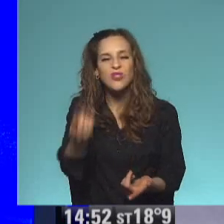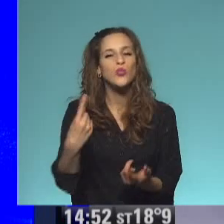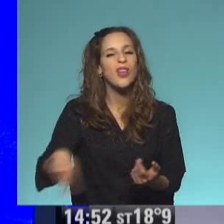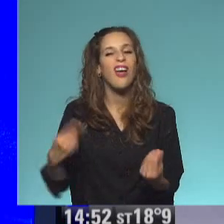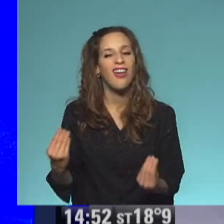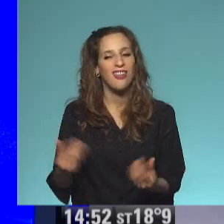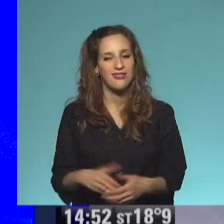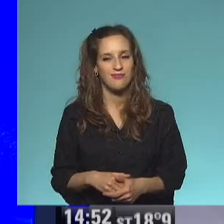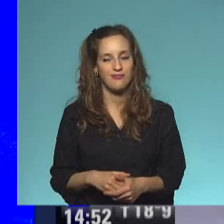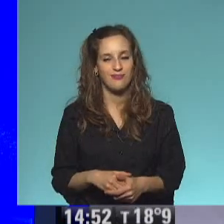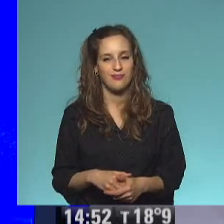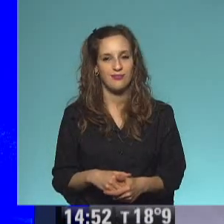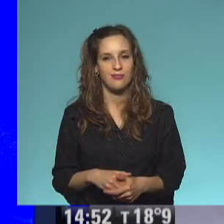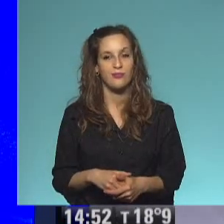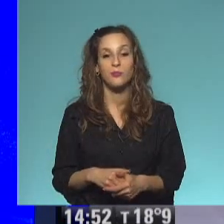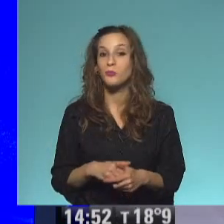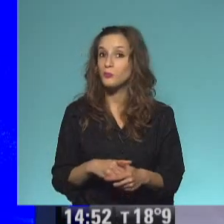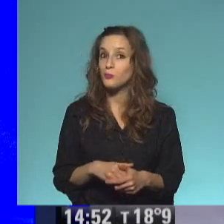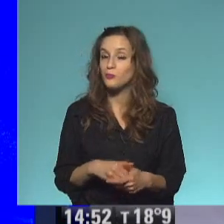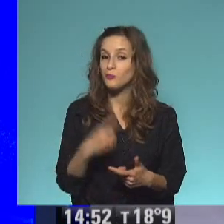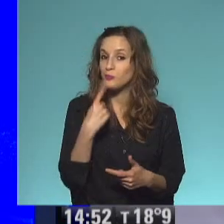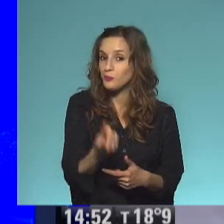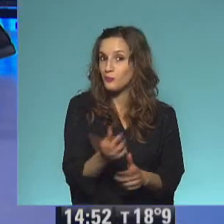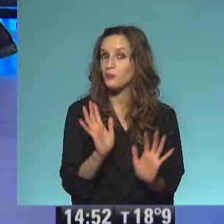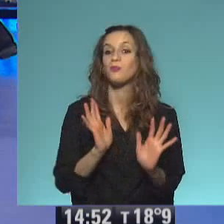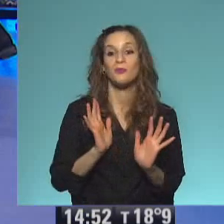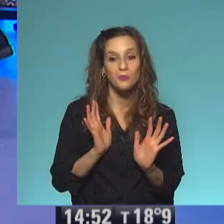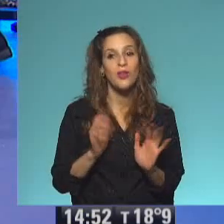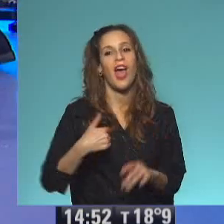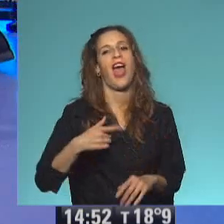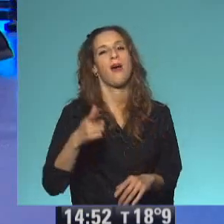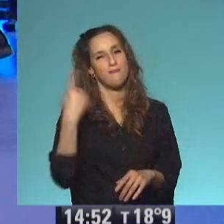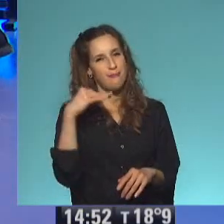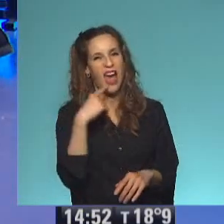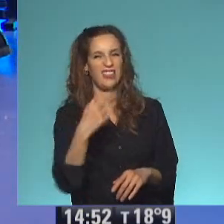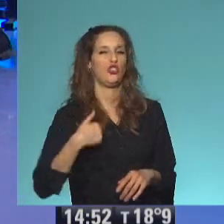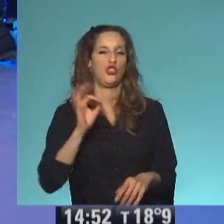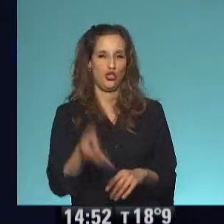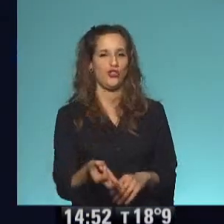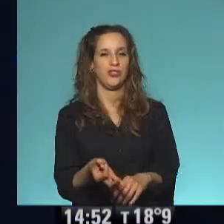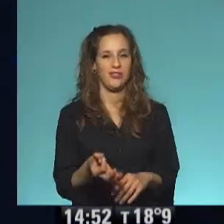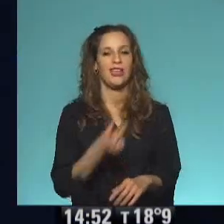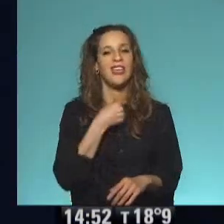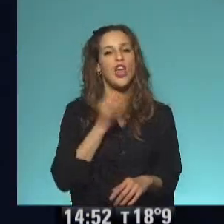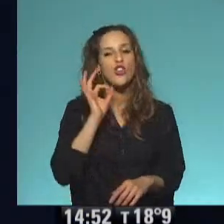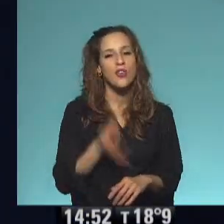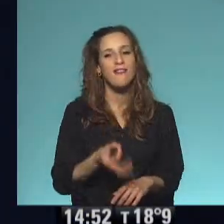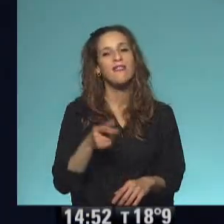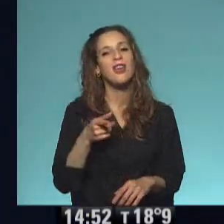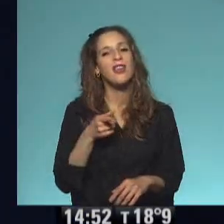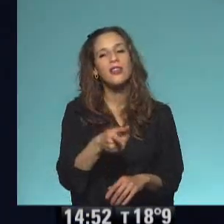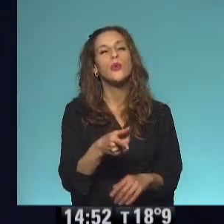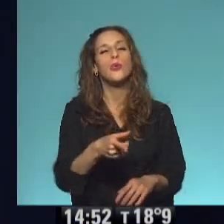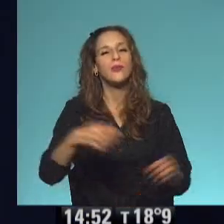preguntar? Ah, yo ya sé qué le preguntaría. ¿Qué le preguntarías, Yo quisiera saber cómo hace los